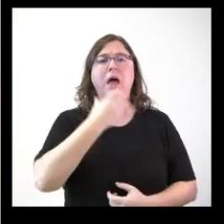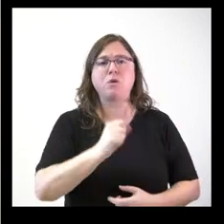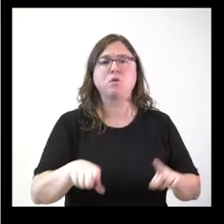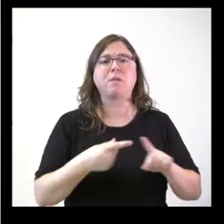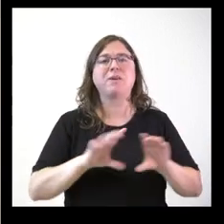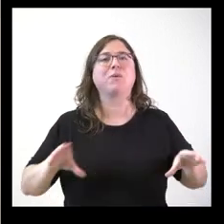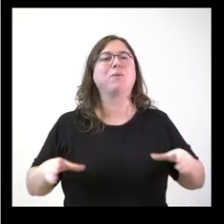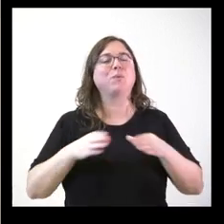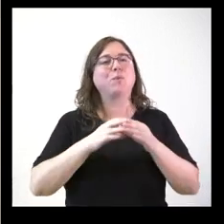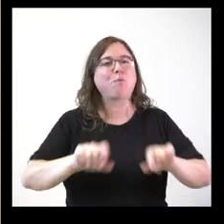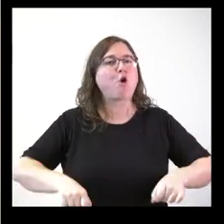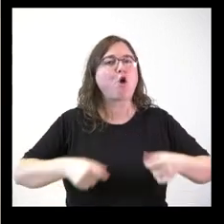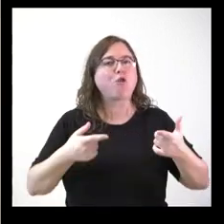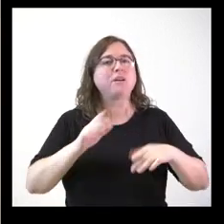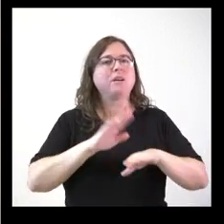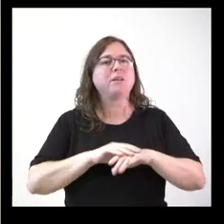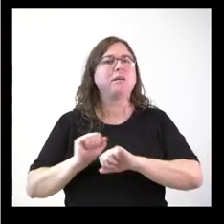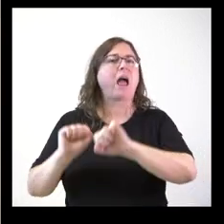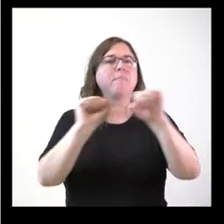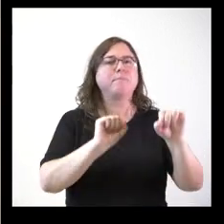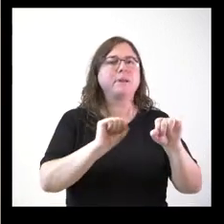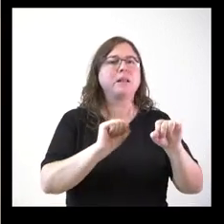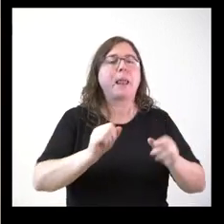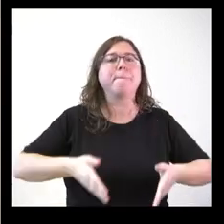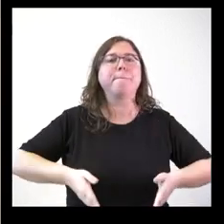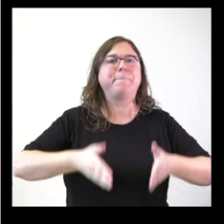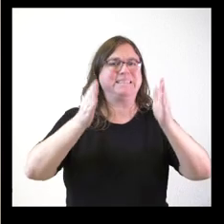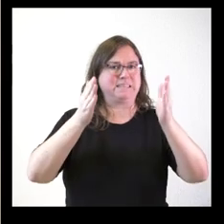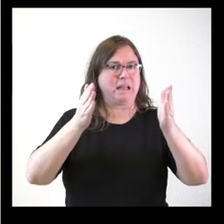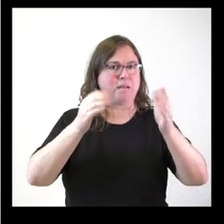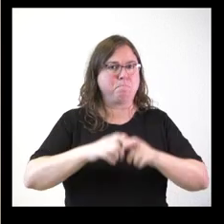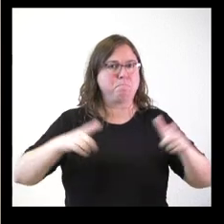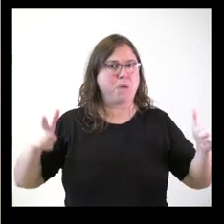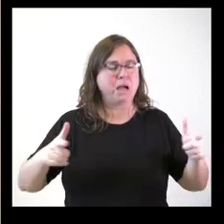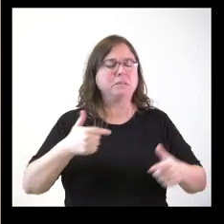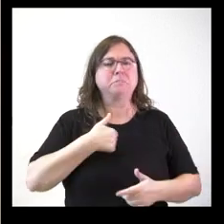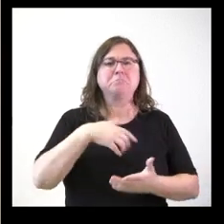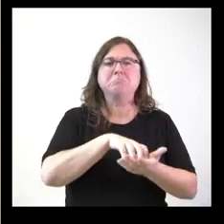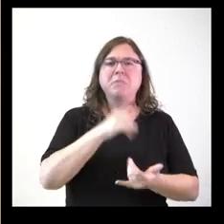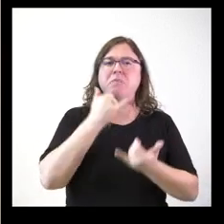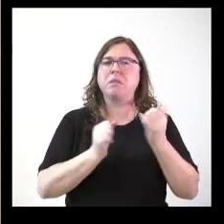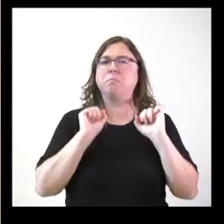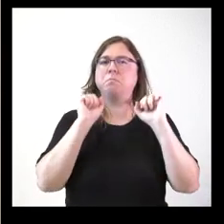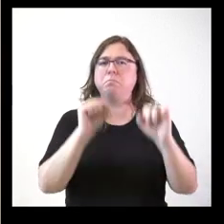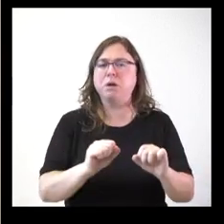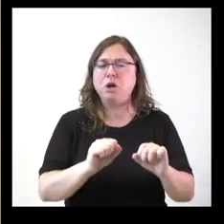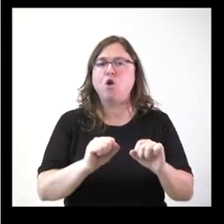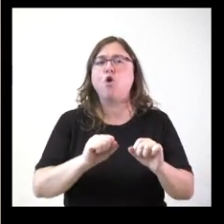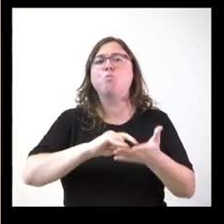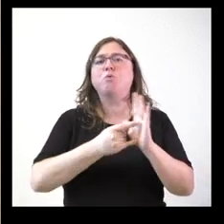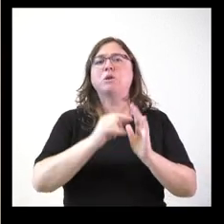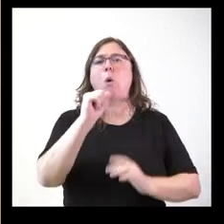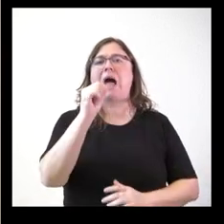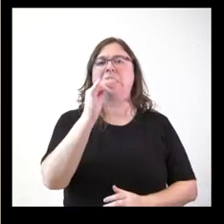ecologistas, sobre la ampliación de la pista, que podría poner un poco en entredicho o al menos retrasar el proyecto de LATI. Mi